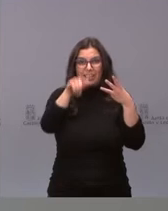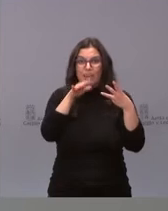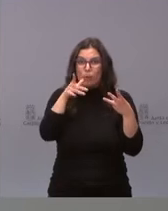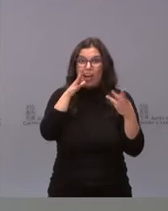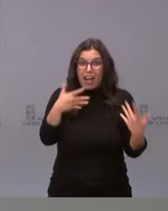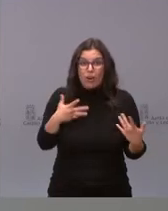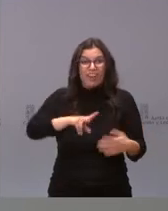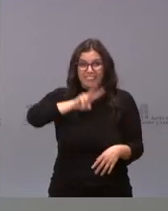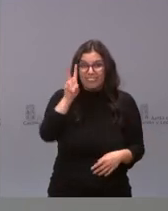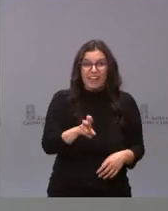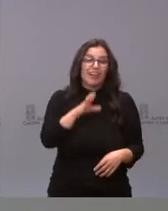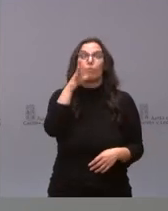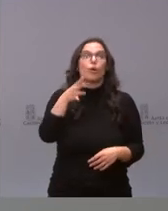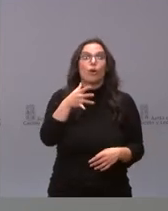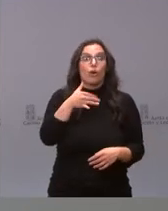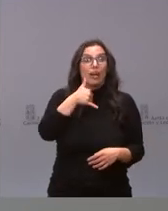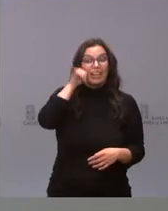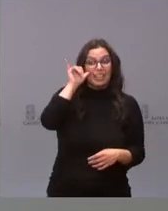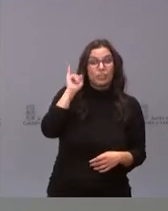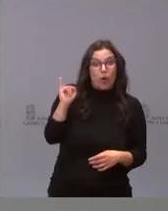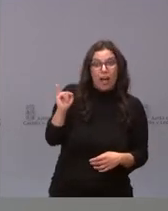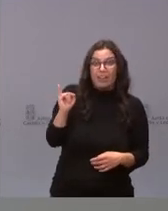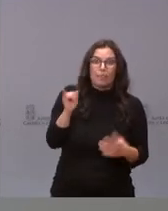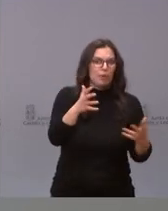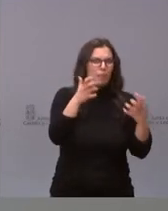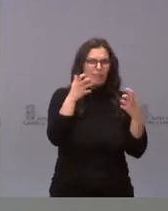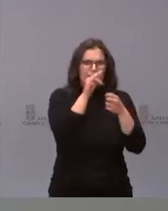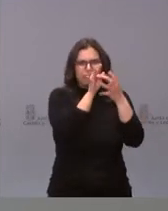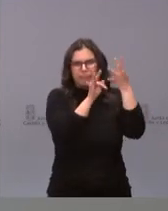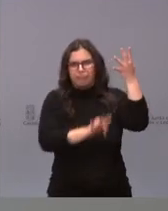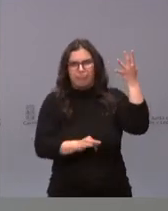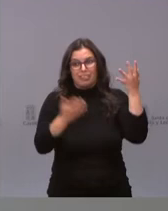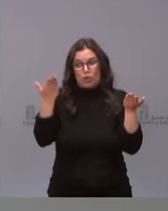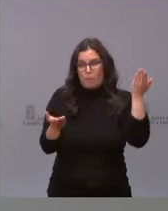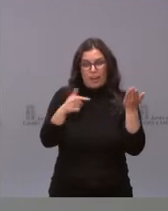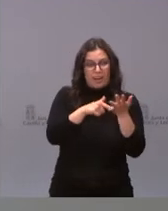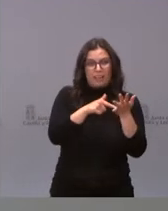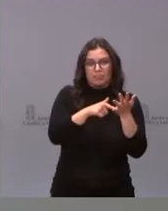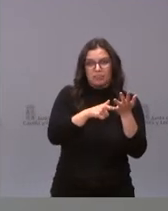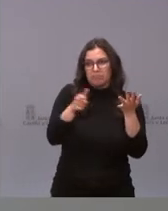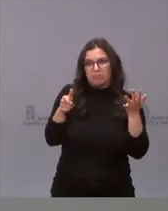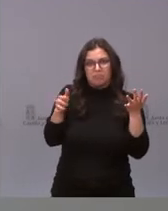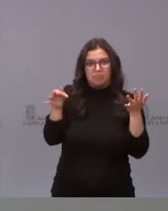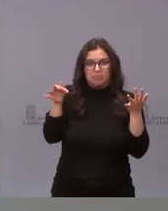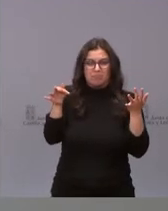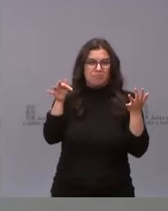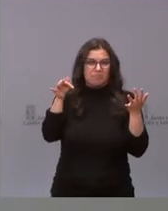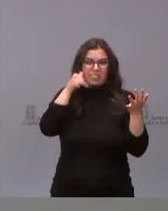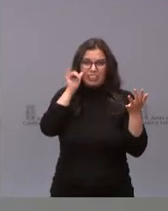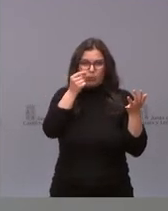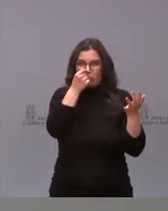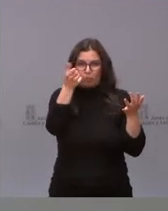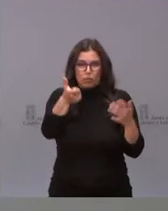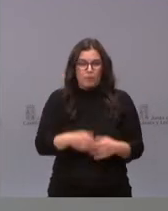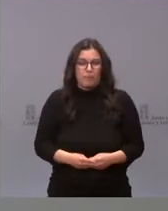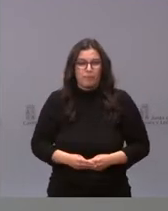pena, porque el riesgo lo tenemos ahí, sin embargo, los beneficios comparados con los riesgos son mínimos. Este fin de